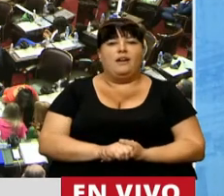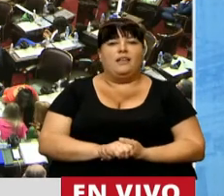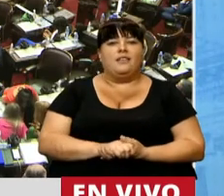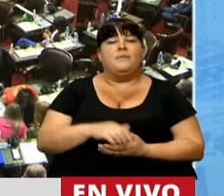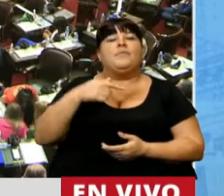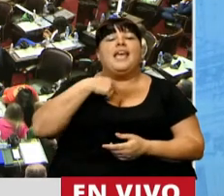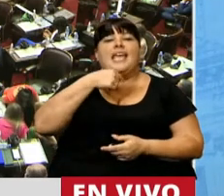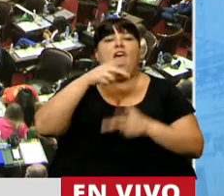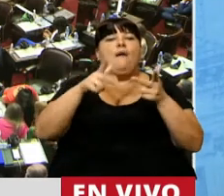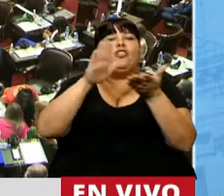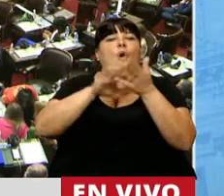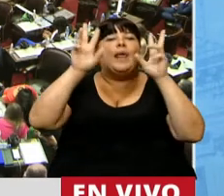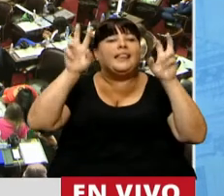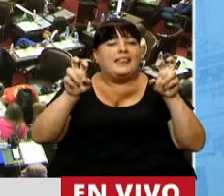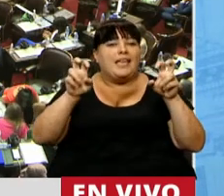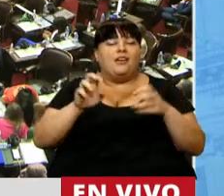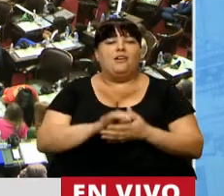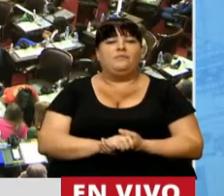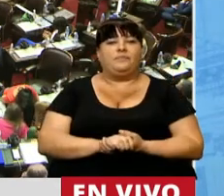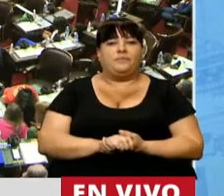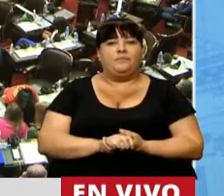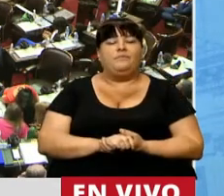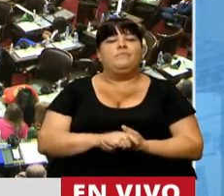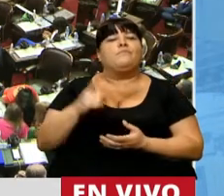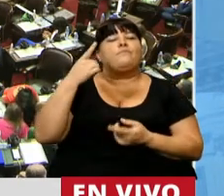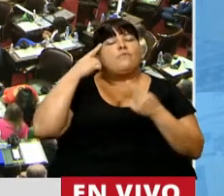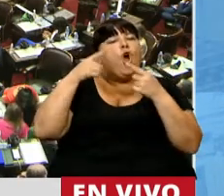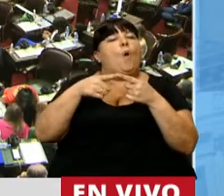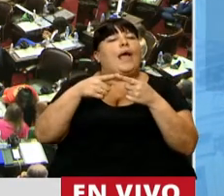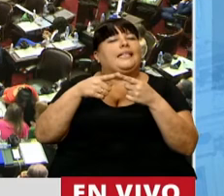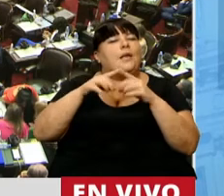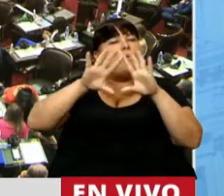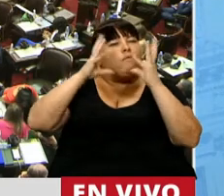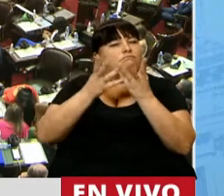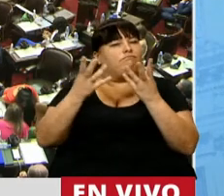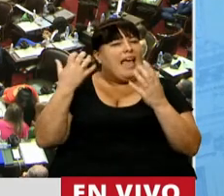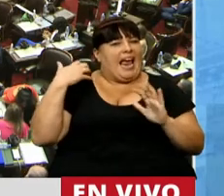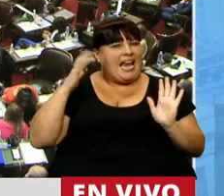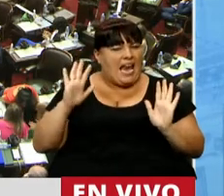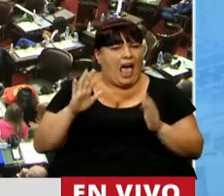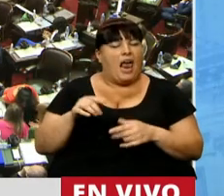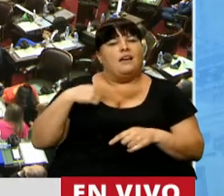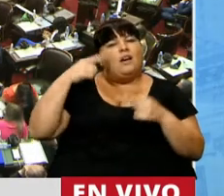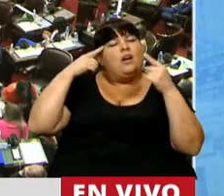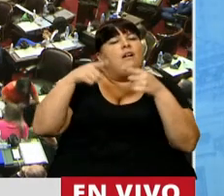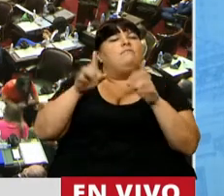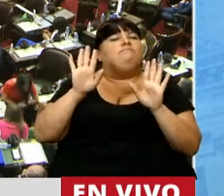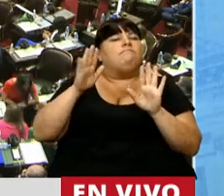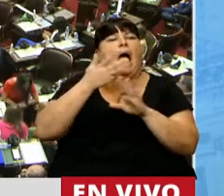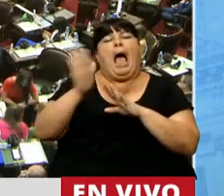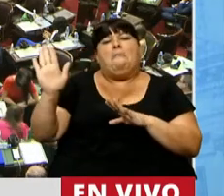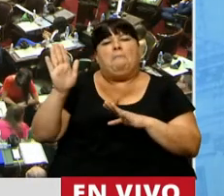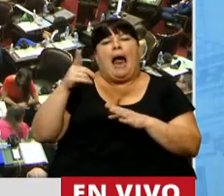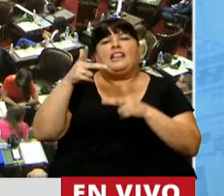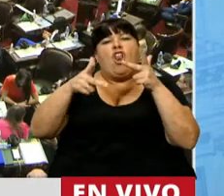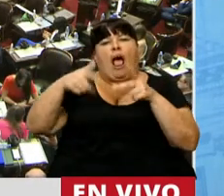Pero quiero abordar el tema, presidente, teniendo una mirada más integral, teniendo una mirada más allá de